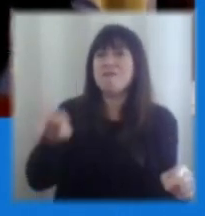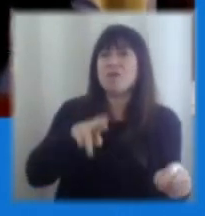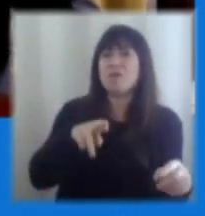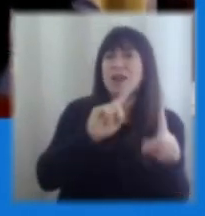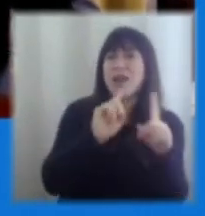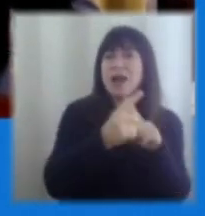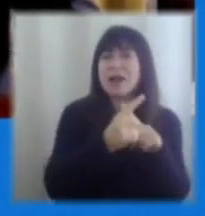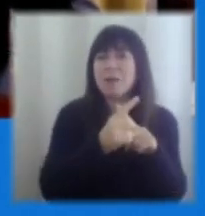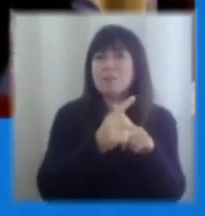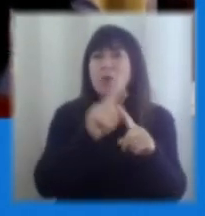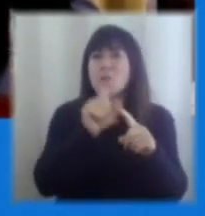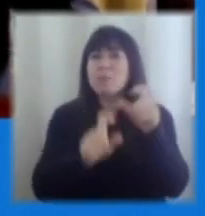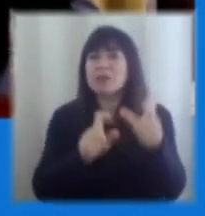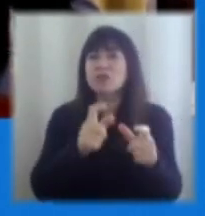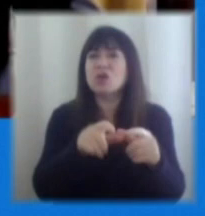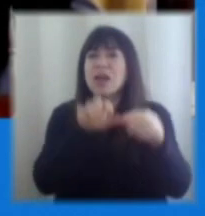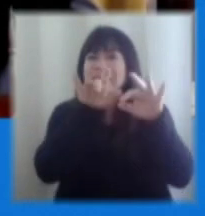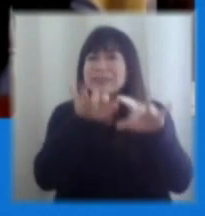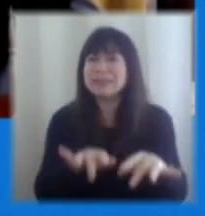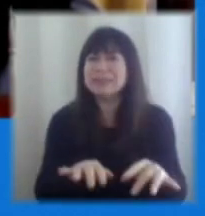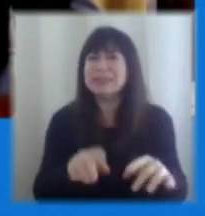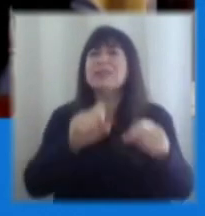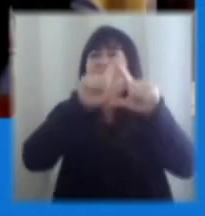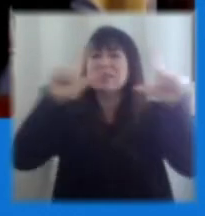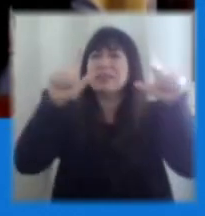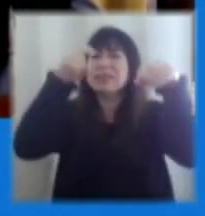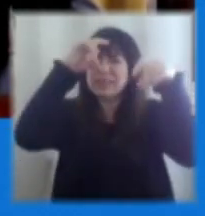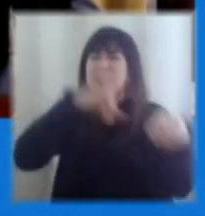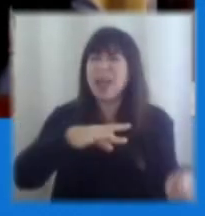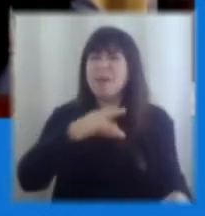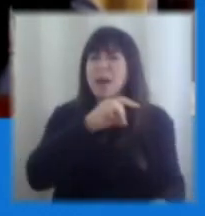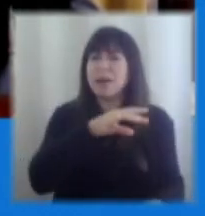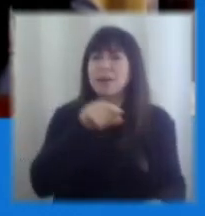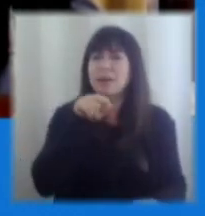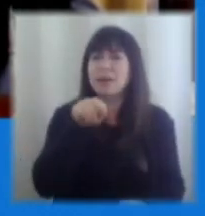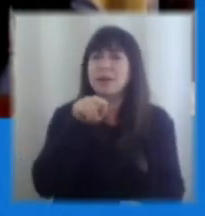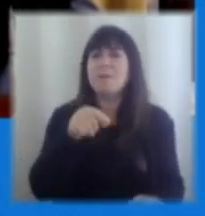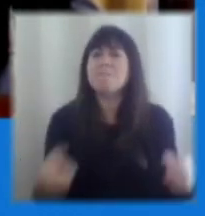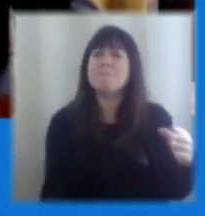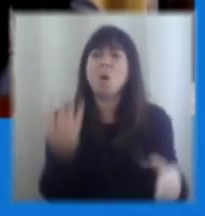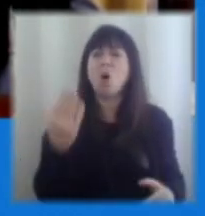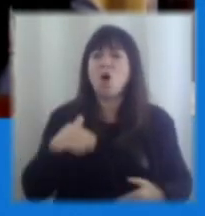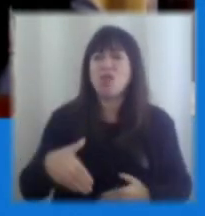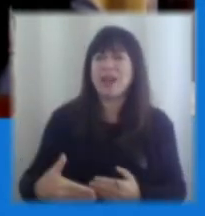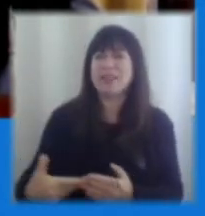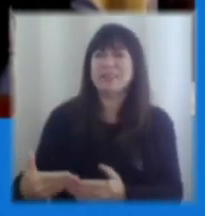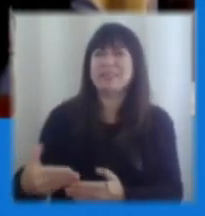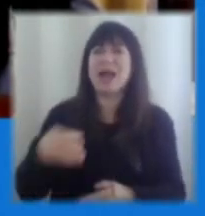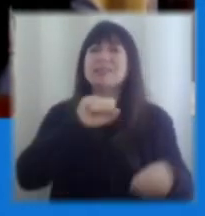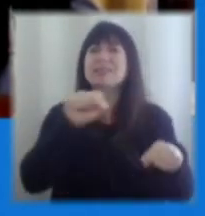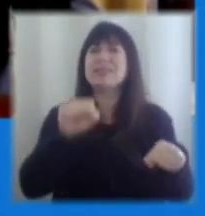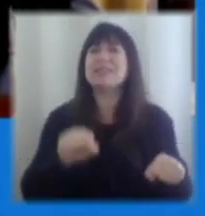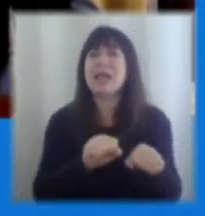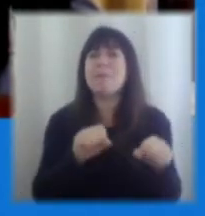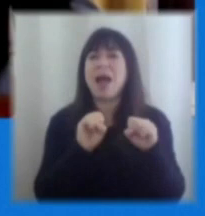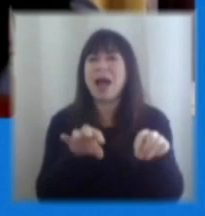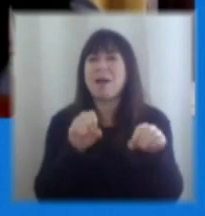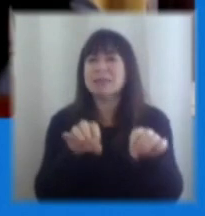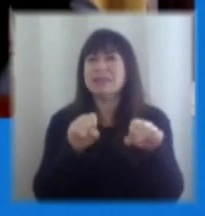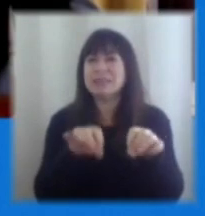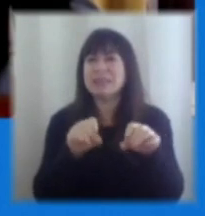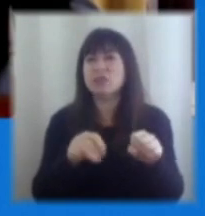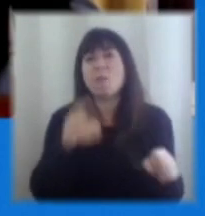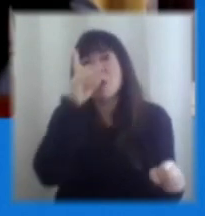parlamento que muchas veces se ha diagnosticado que tenemos que modernizar nuestro sistema de capacitación pero cuesta